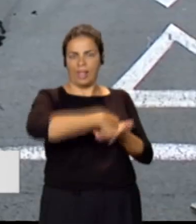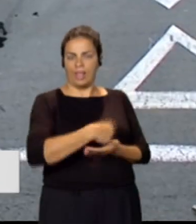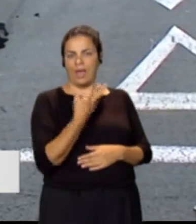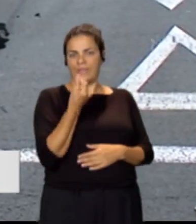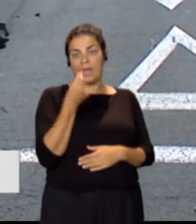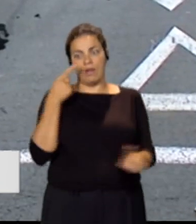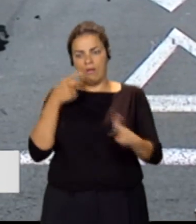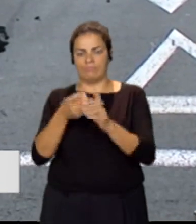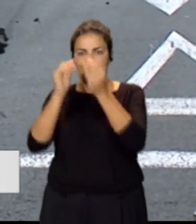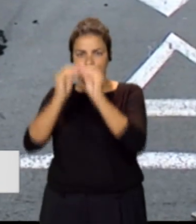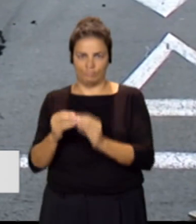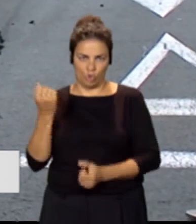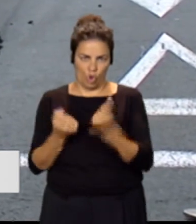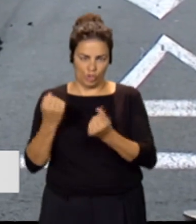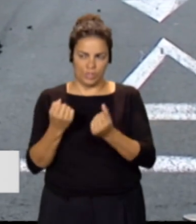para poder arreglarlo.